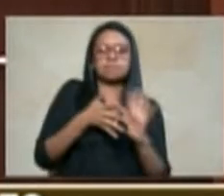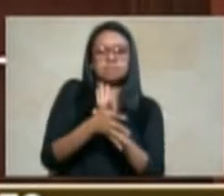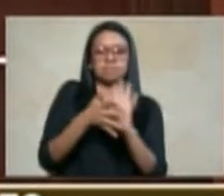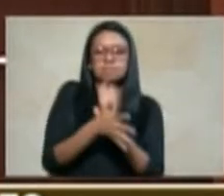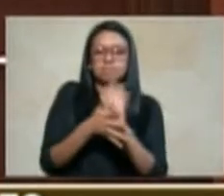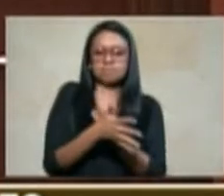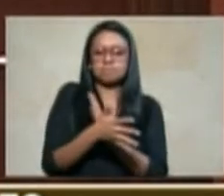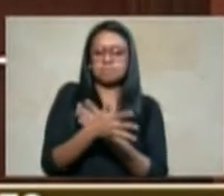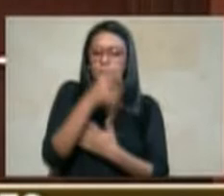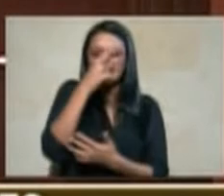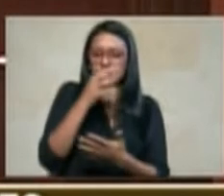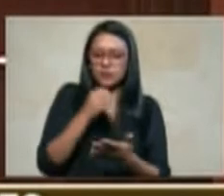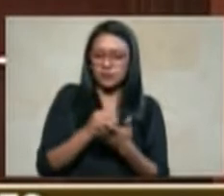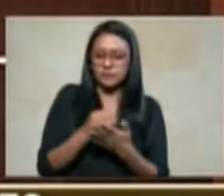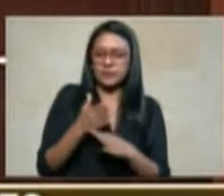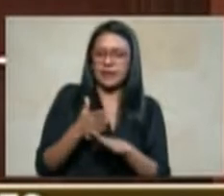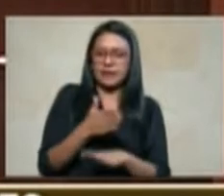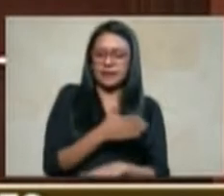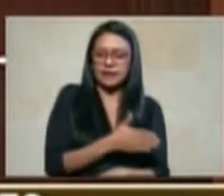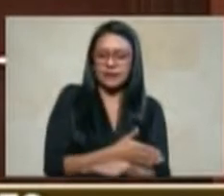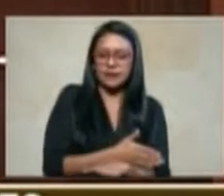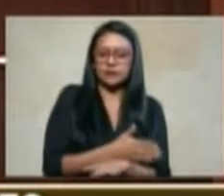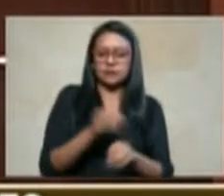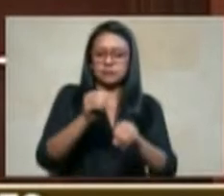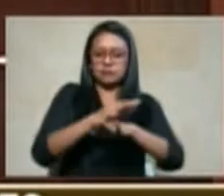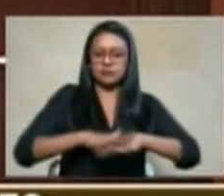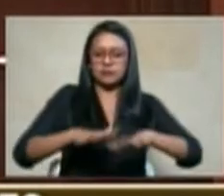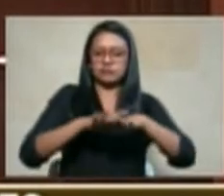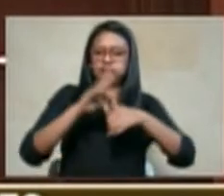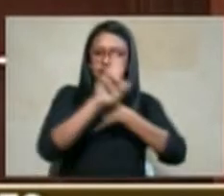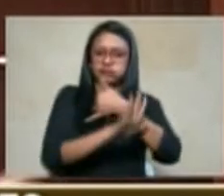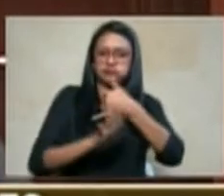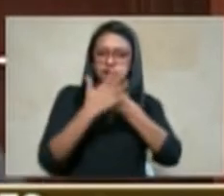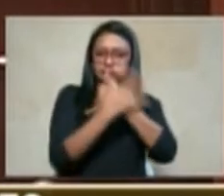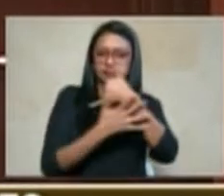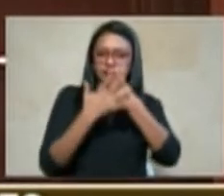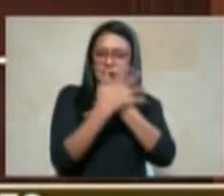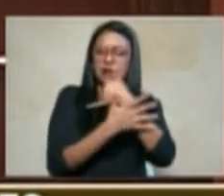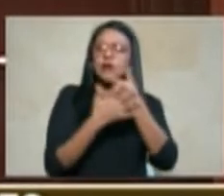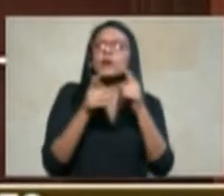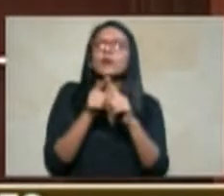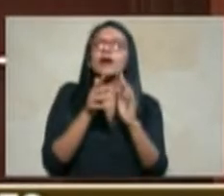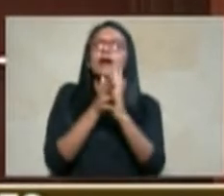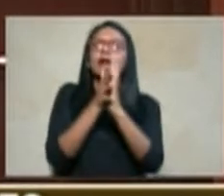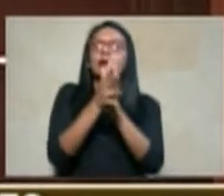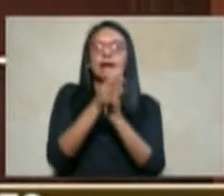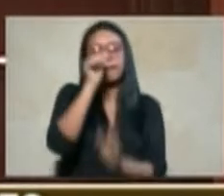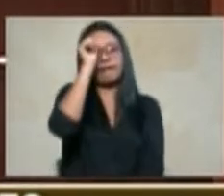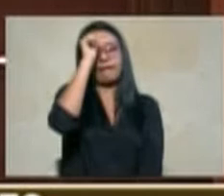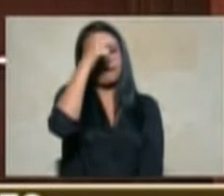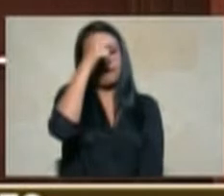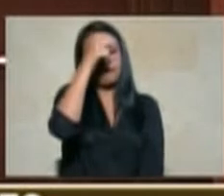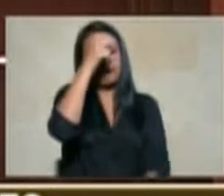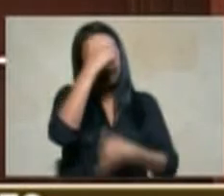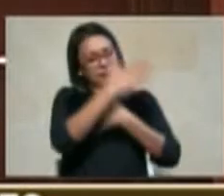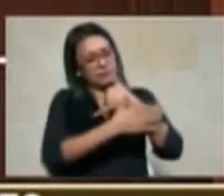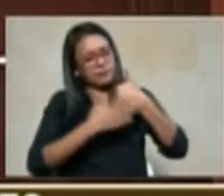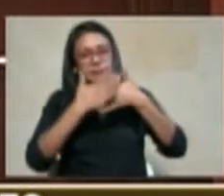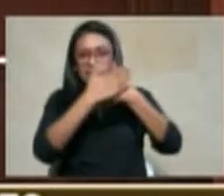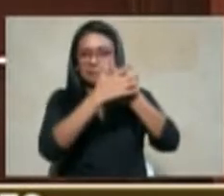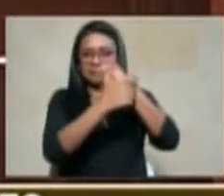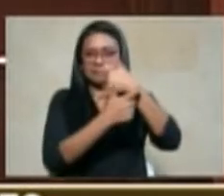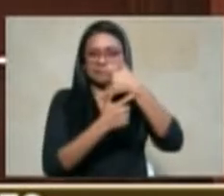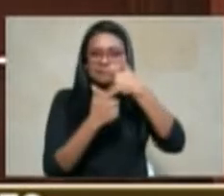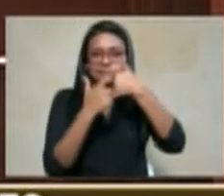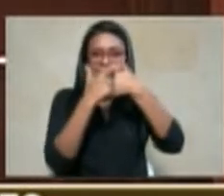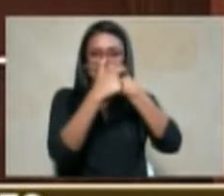territorio nacional un poco refrescar en el mapa nacional las zonas